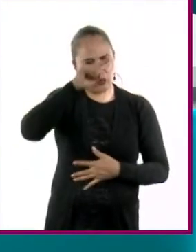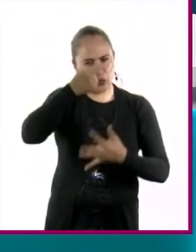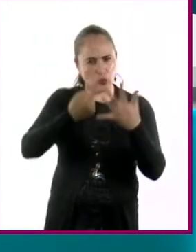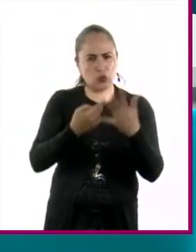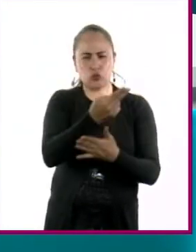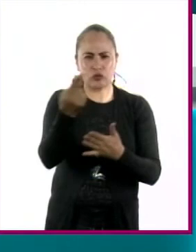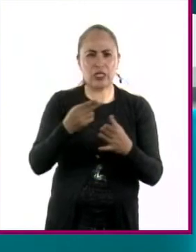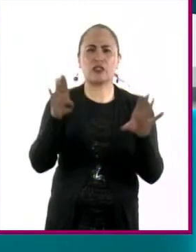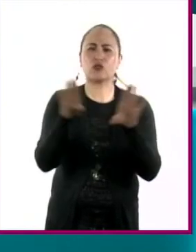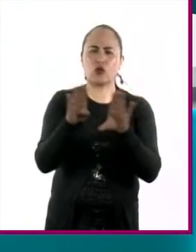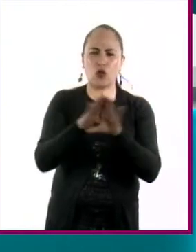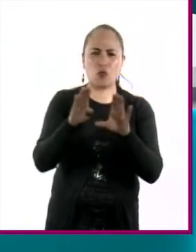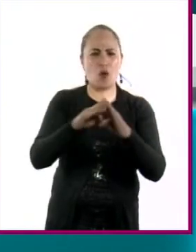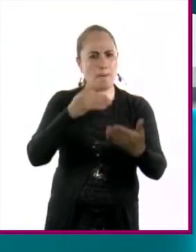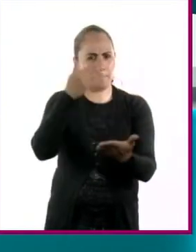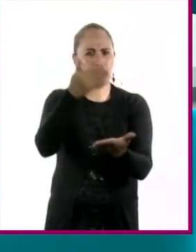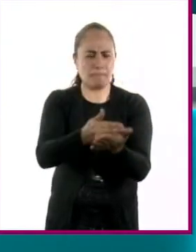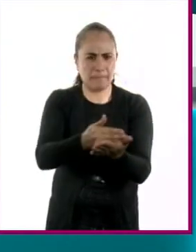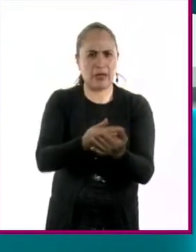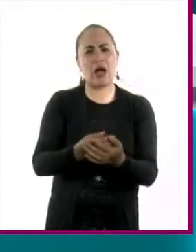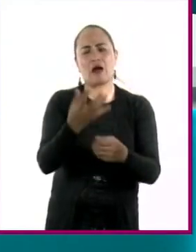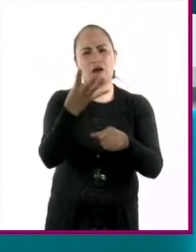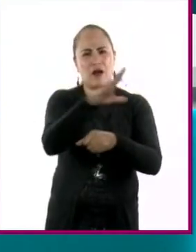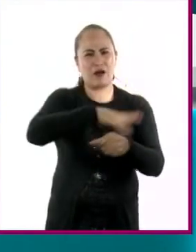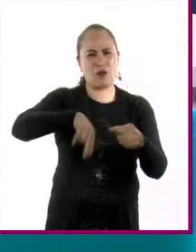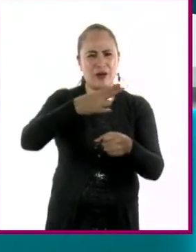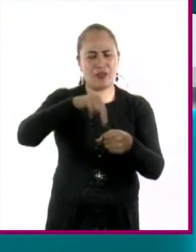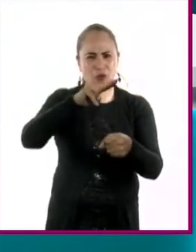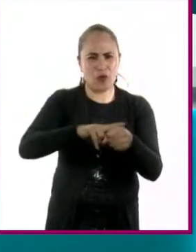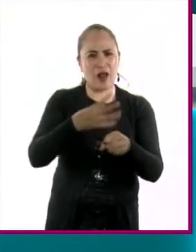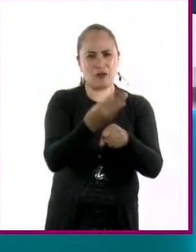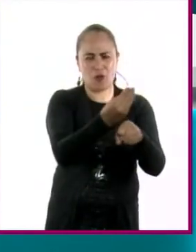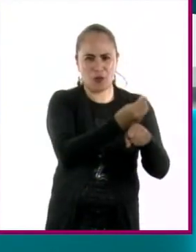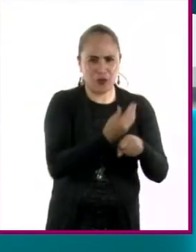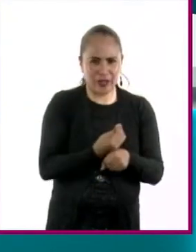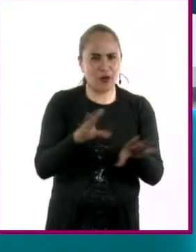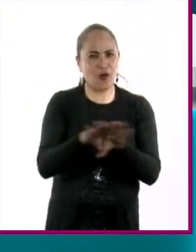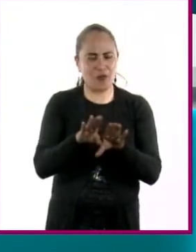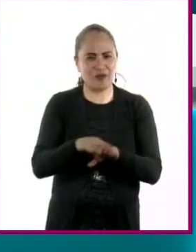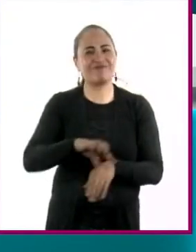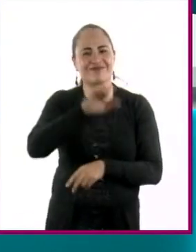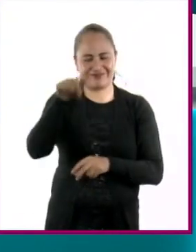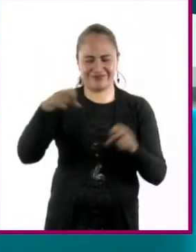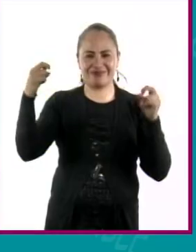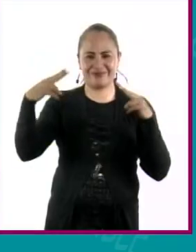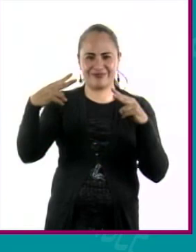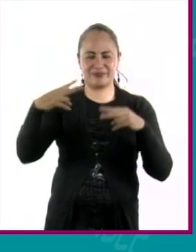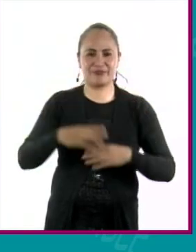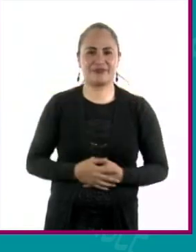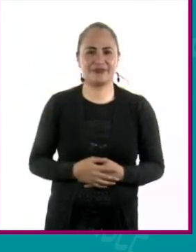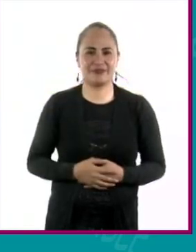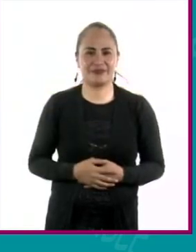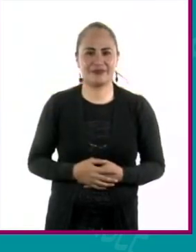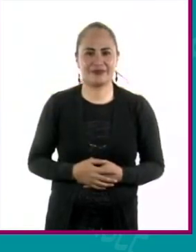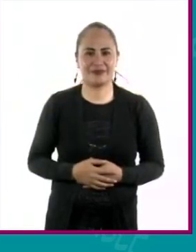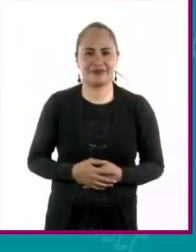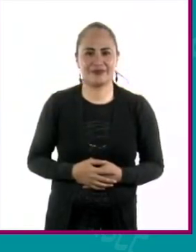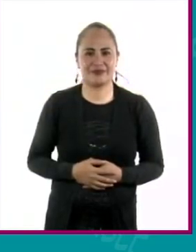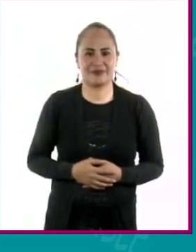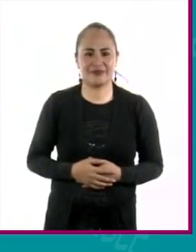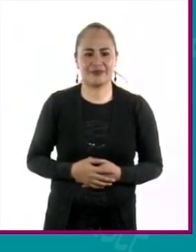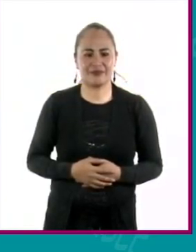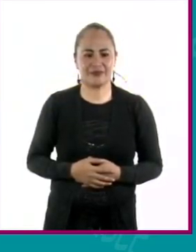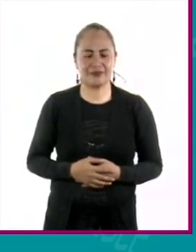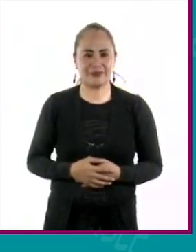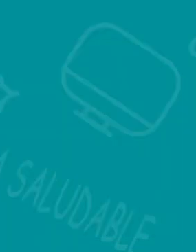cómo podemos parar el ecocidio y recuperar nuestra naturaleza dañada. ¡Hasta la próxima! Visítanos en jovenesencasa